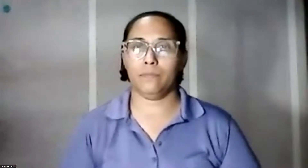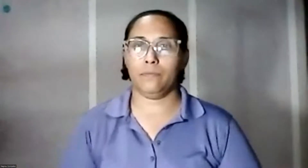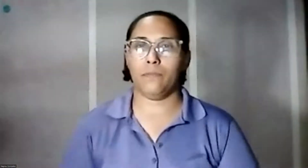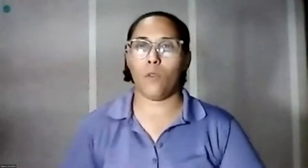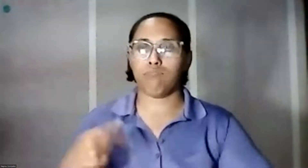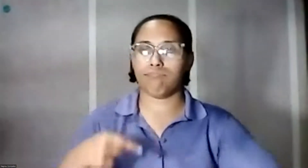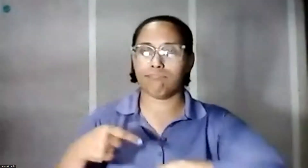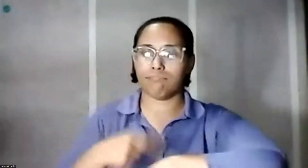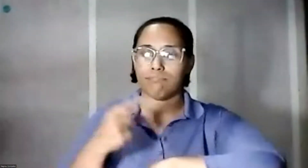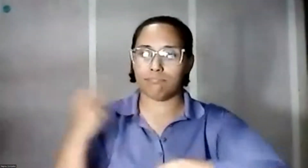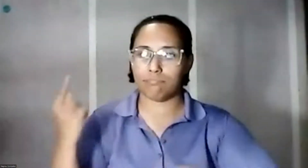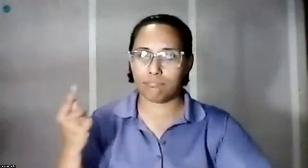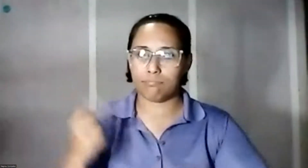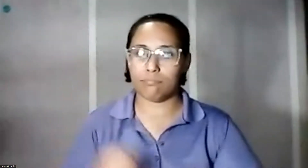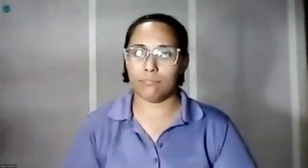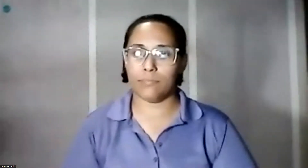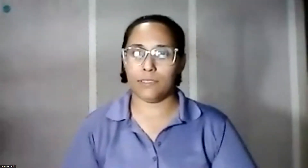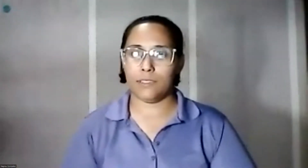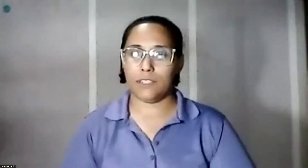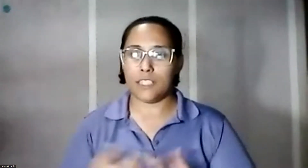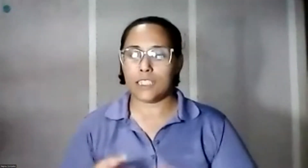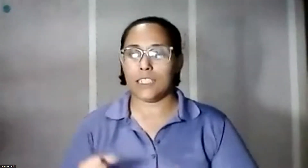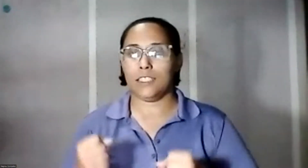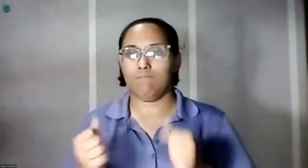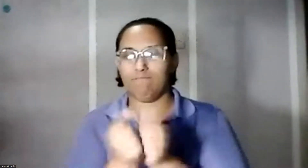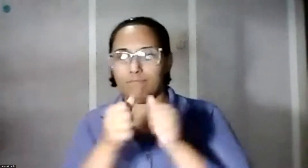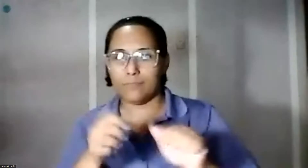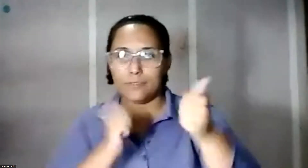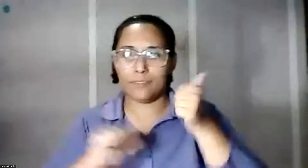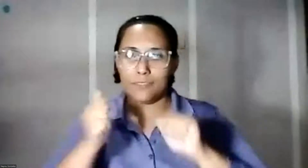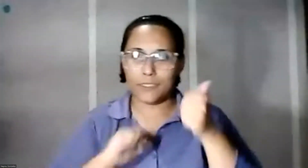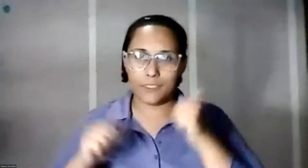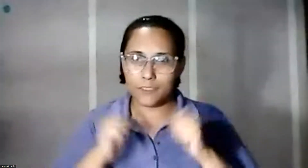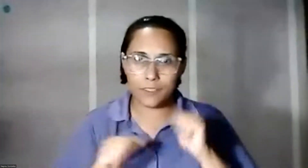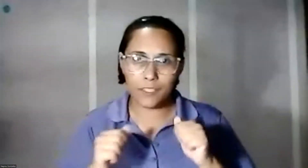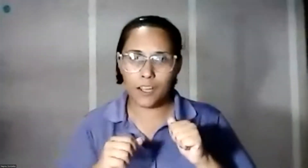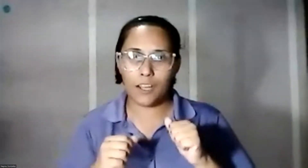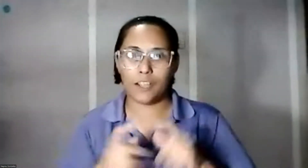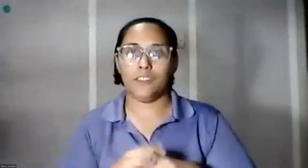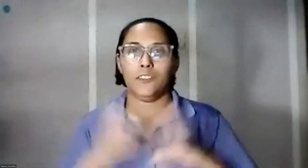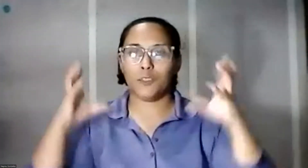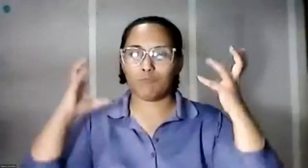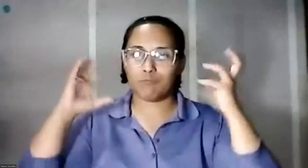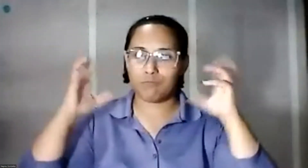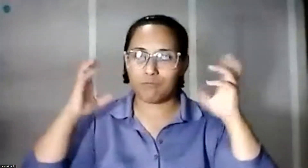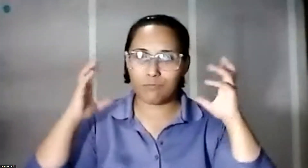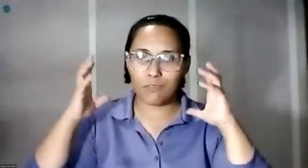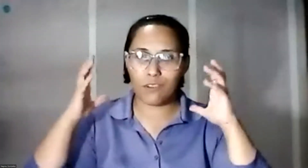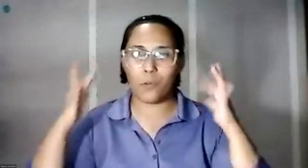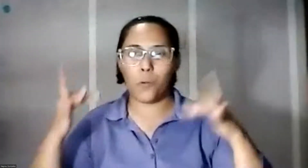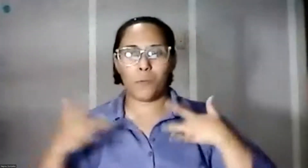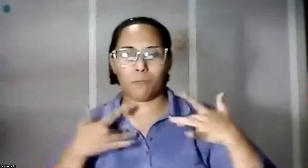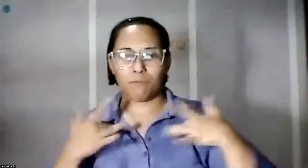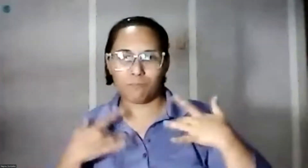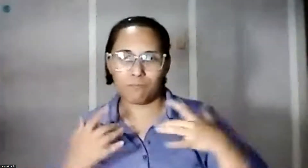que no hubiese sido posible sin la intensa actividad de un puñado de radioaficionados que previo